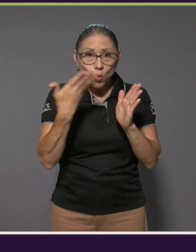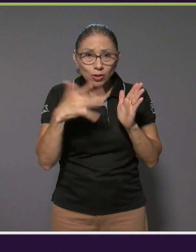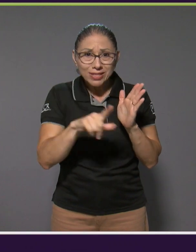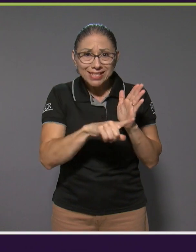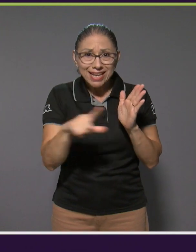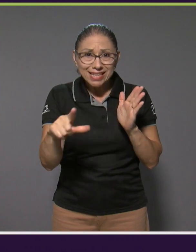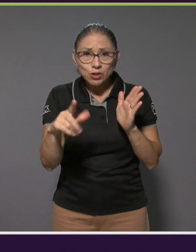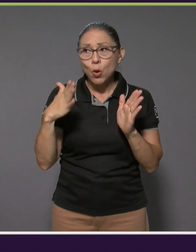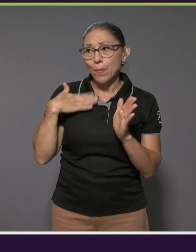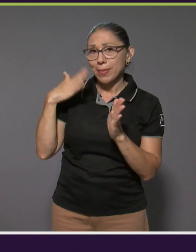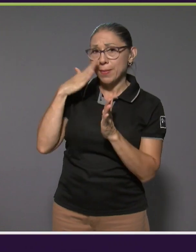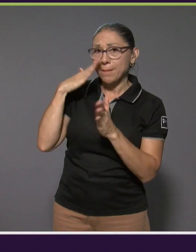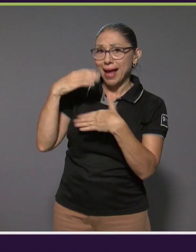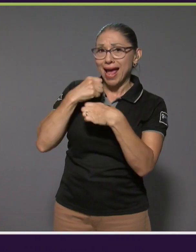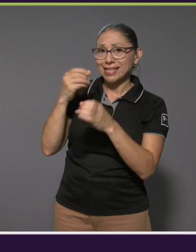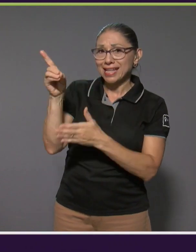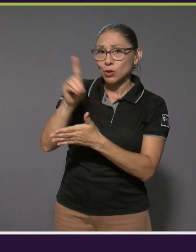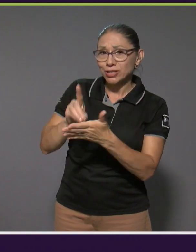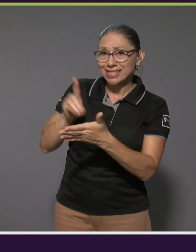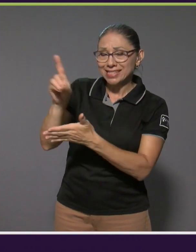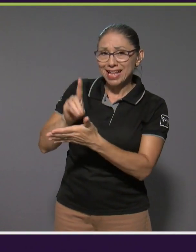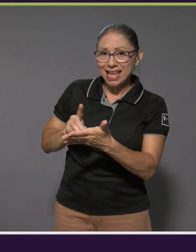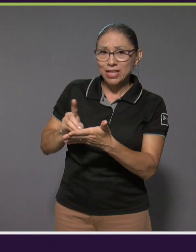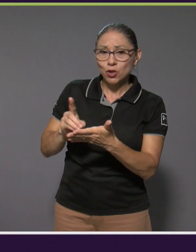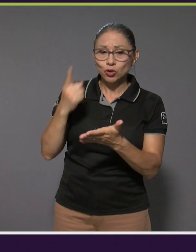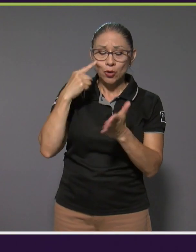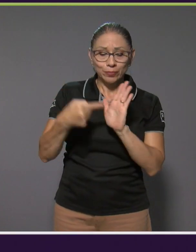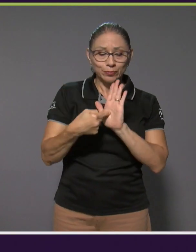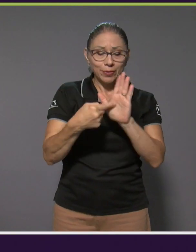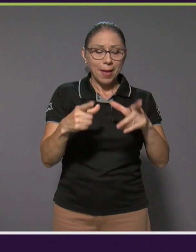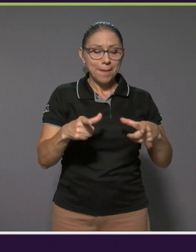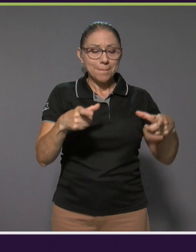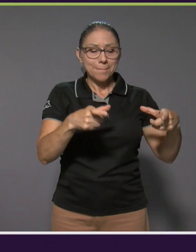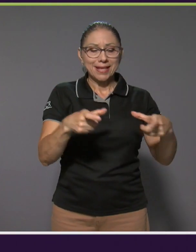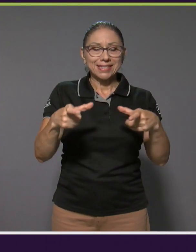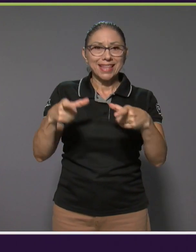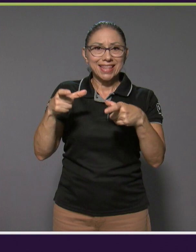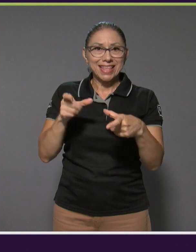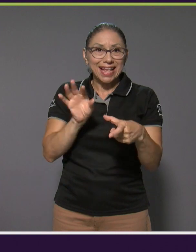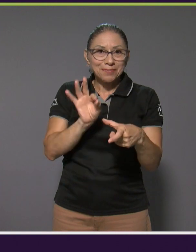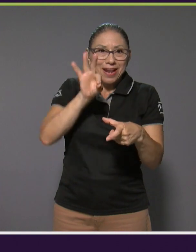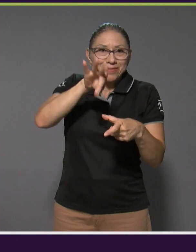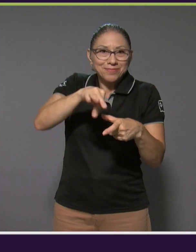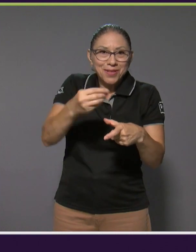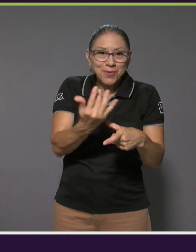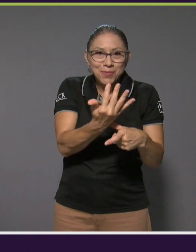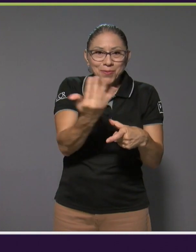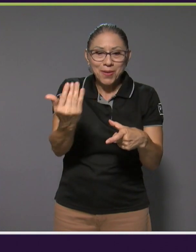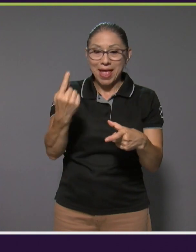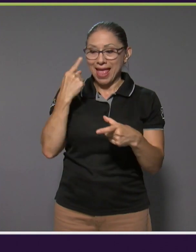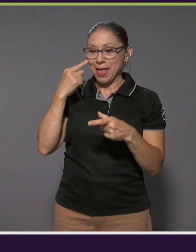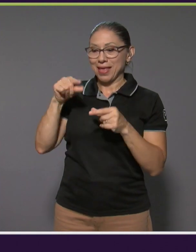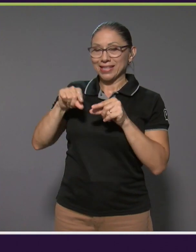otros diseños. Estas son macetitas y estos son marcadores. Este